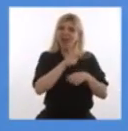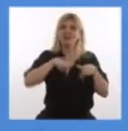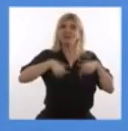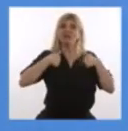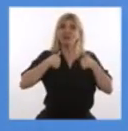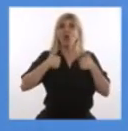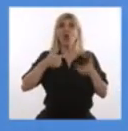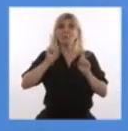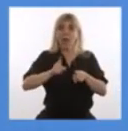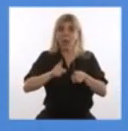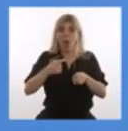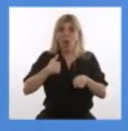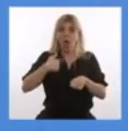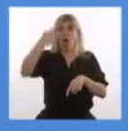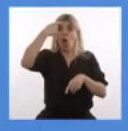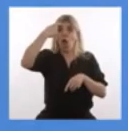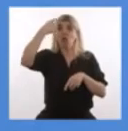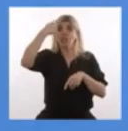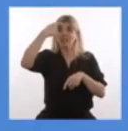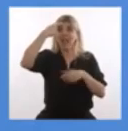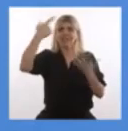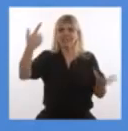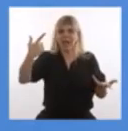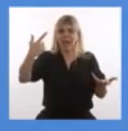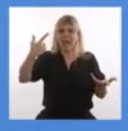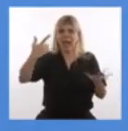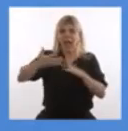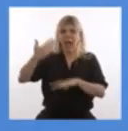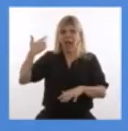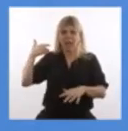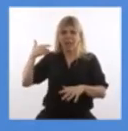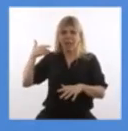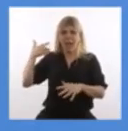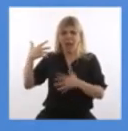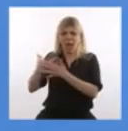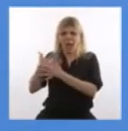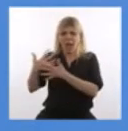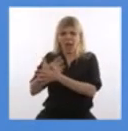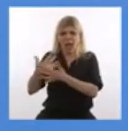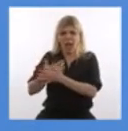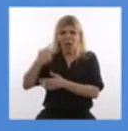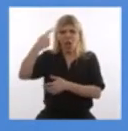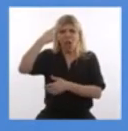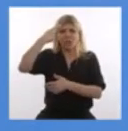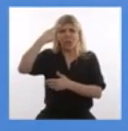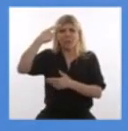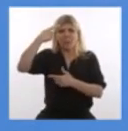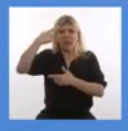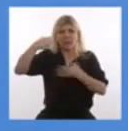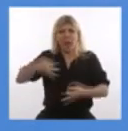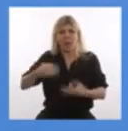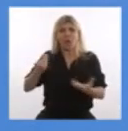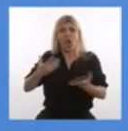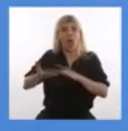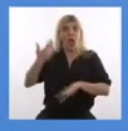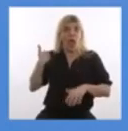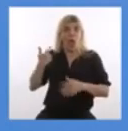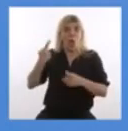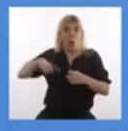conscientes de lo que nos ha tocado vivir y lo que nos ha tocado enfrentar. Porque a veces el vértigo con el que uno enfrenta